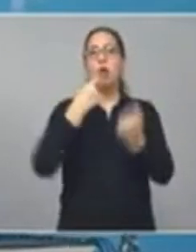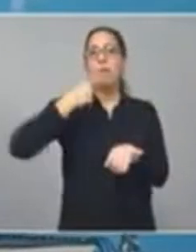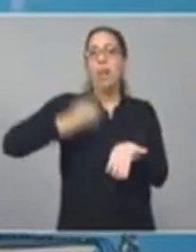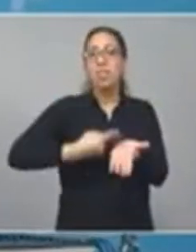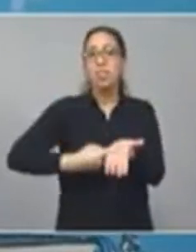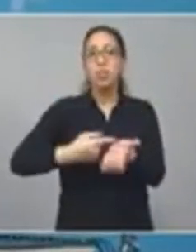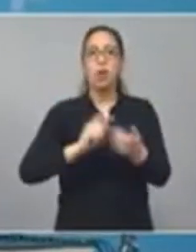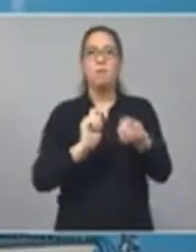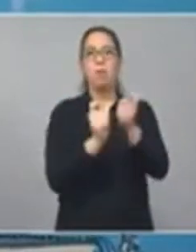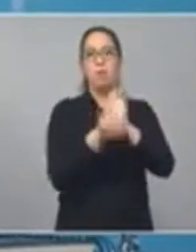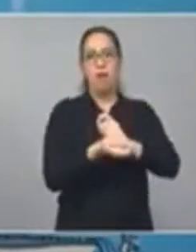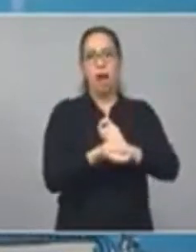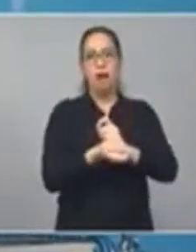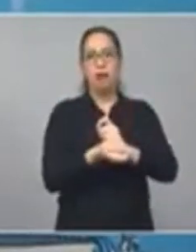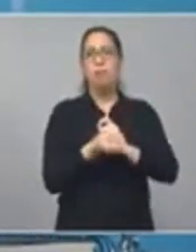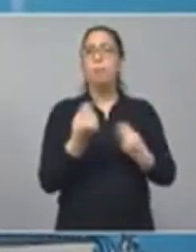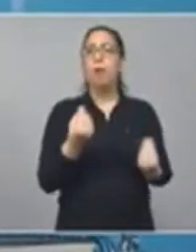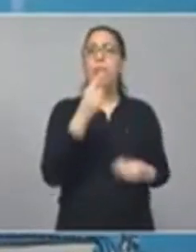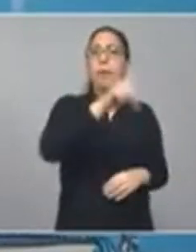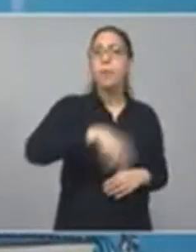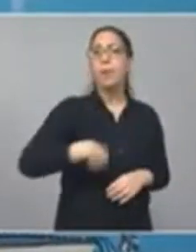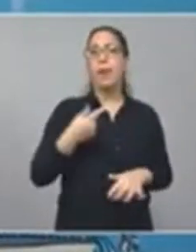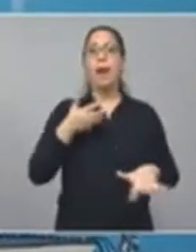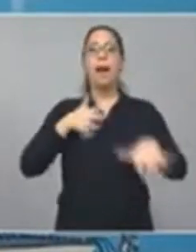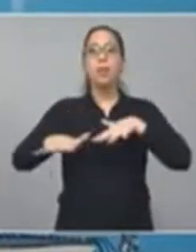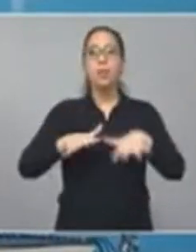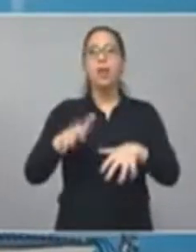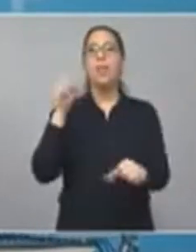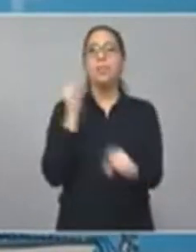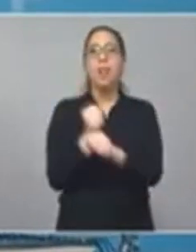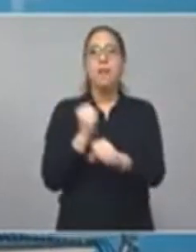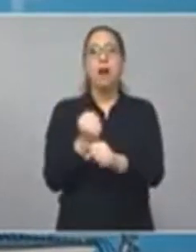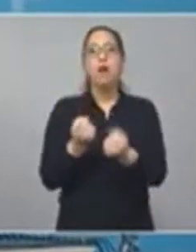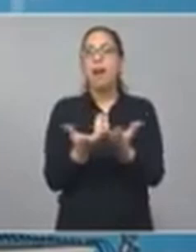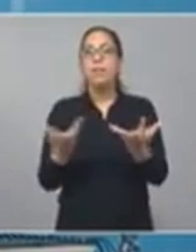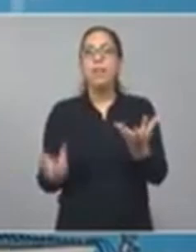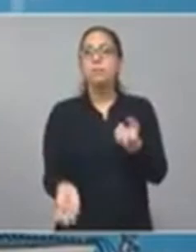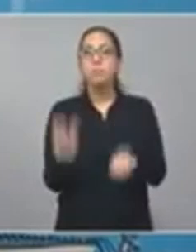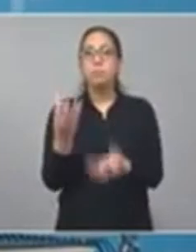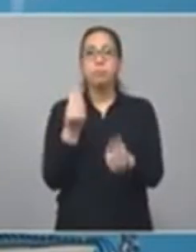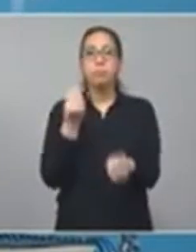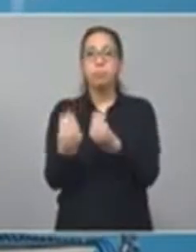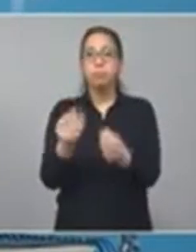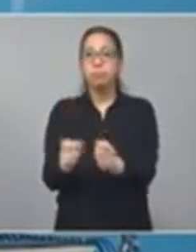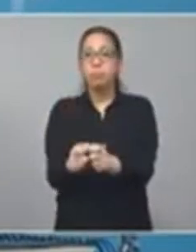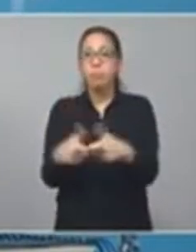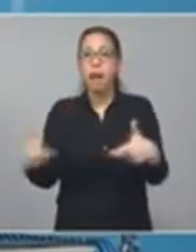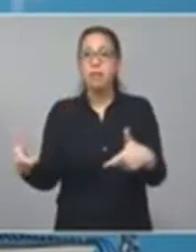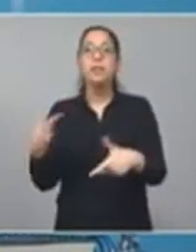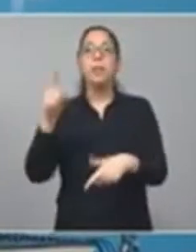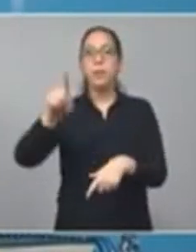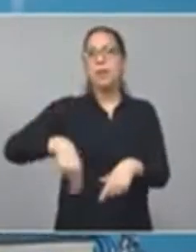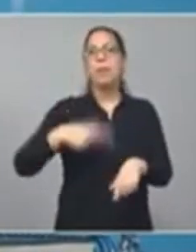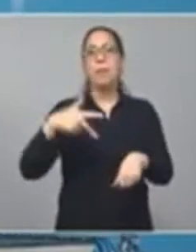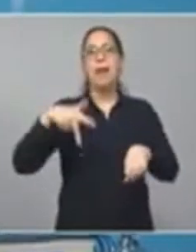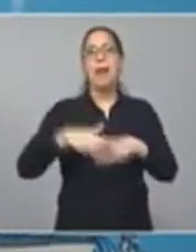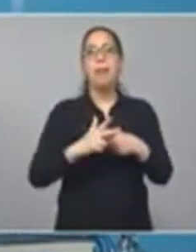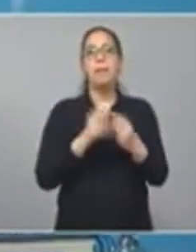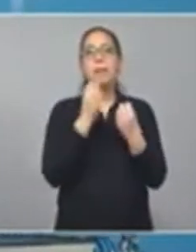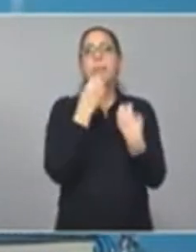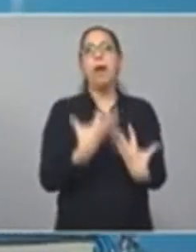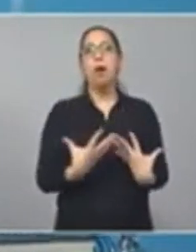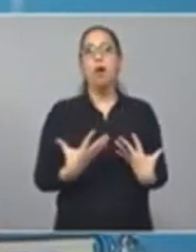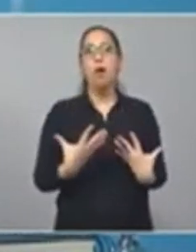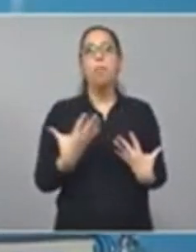único que va a generar mayor actividad, mayor empleo y también va a redundar en mejores herramientas para poder tener